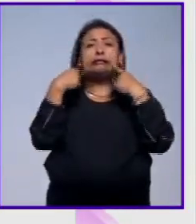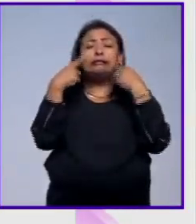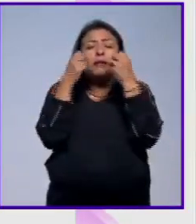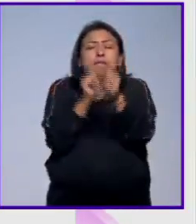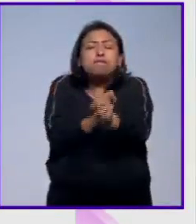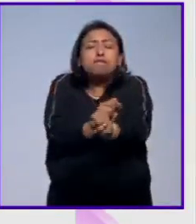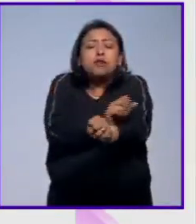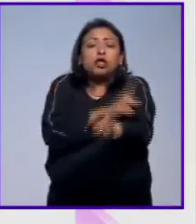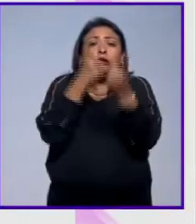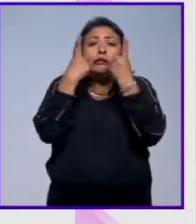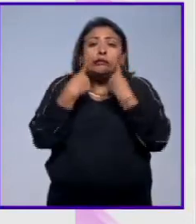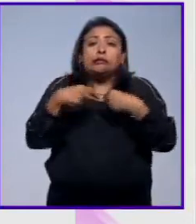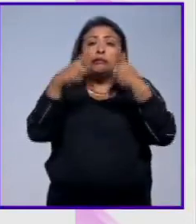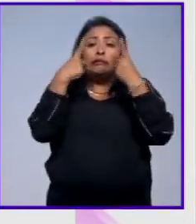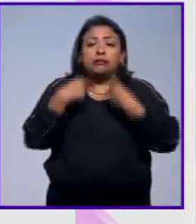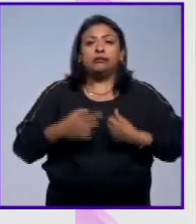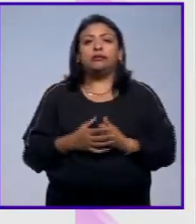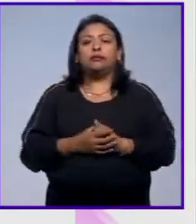emoción